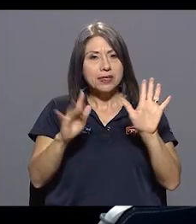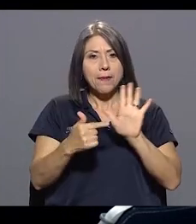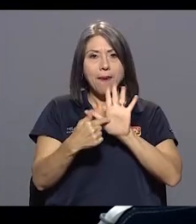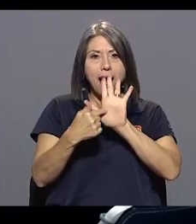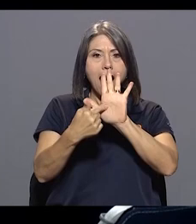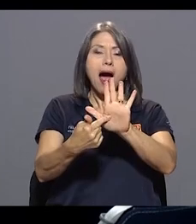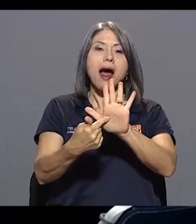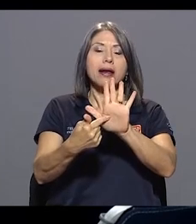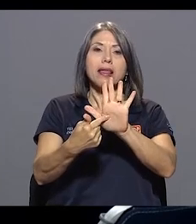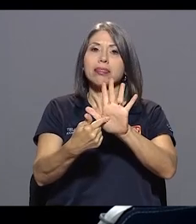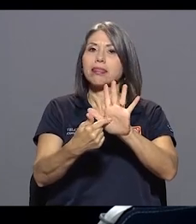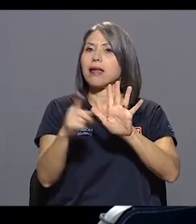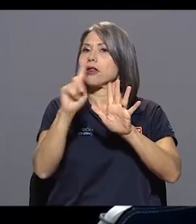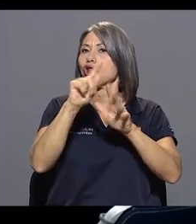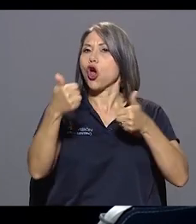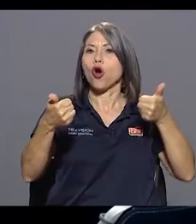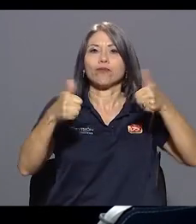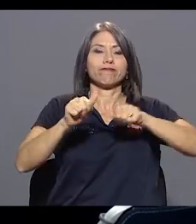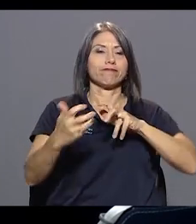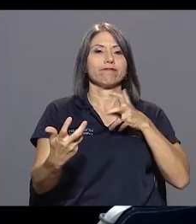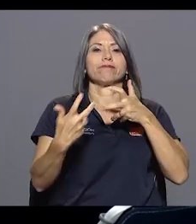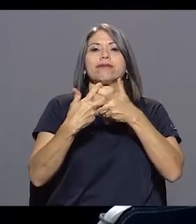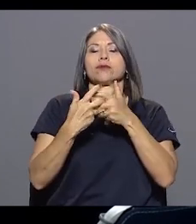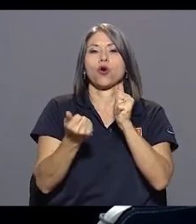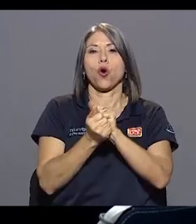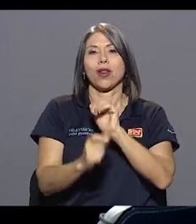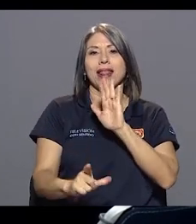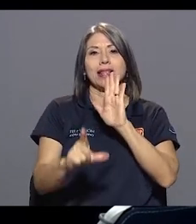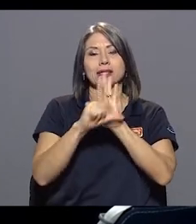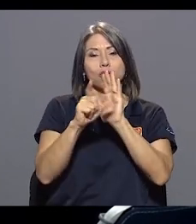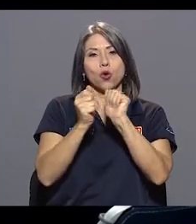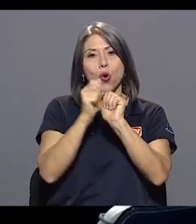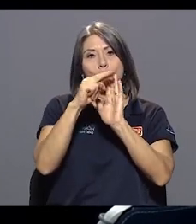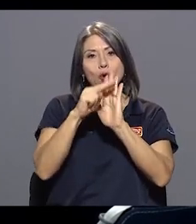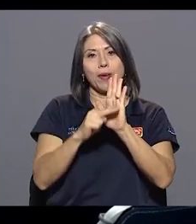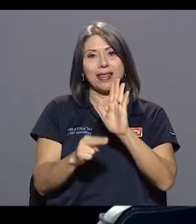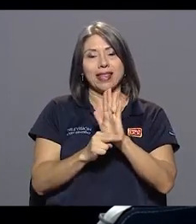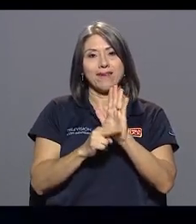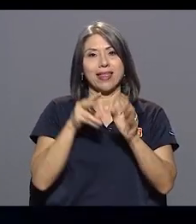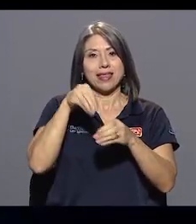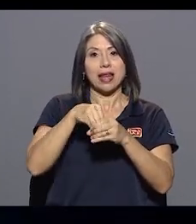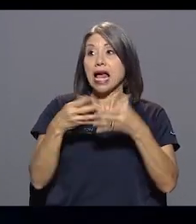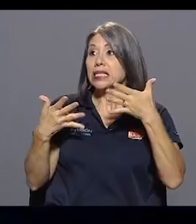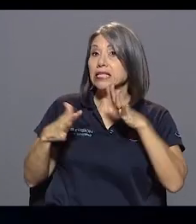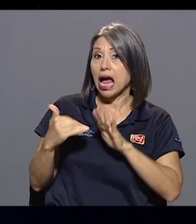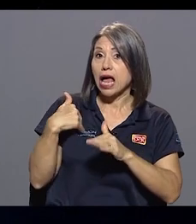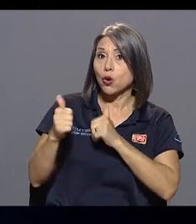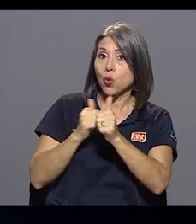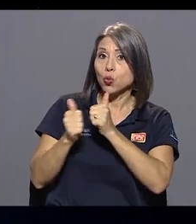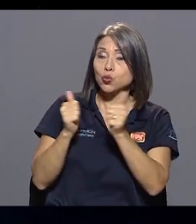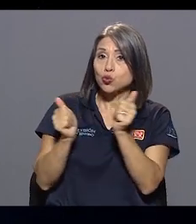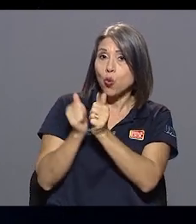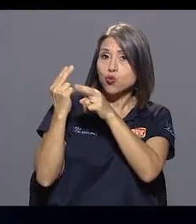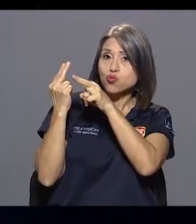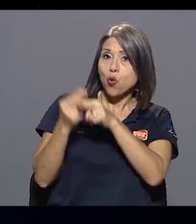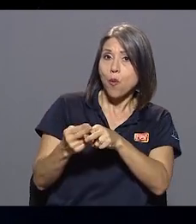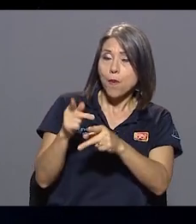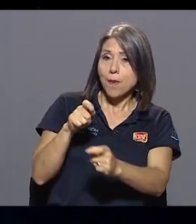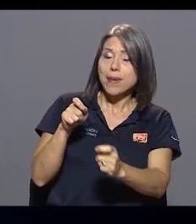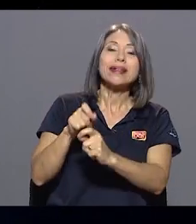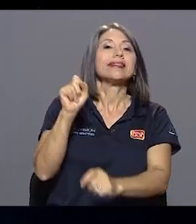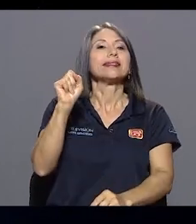con la legislación y la normativa interna. O sea, hay concursos que tienen nombre. Exactamente, sí,